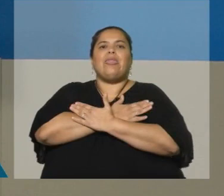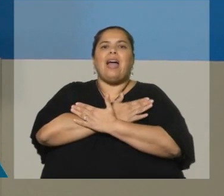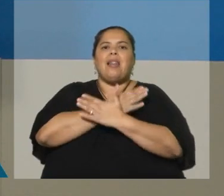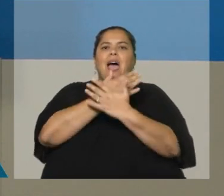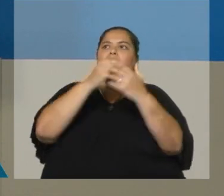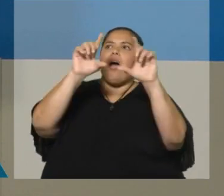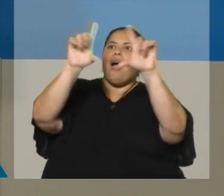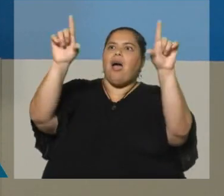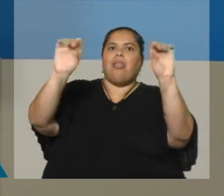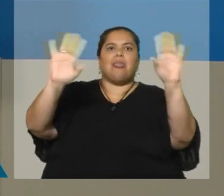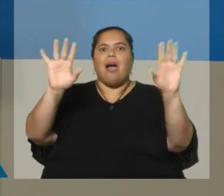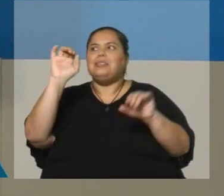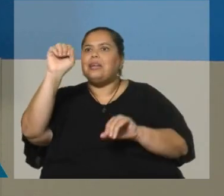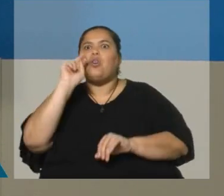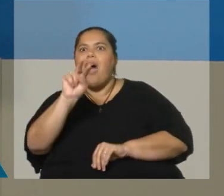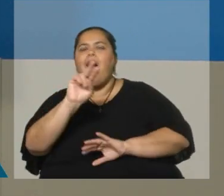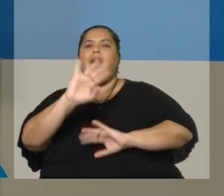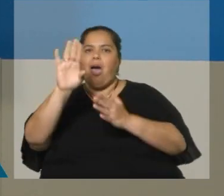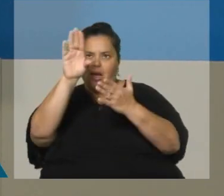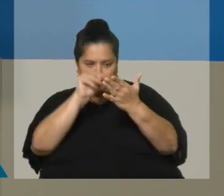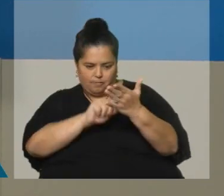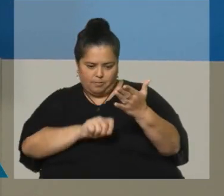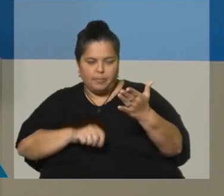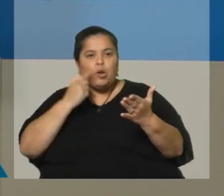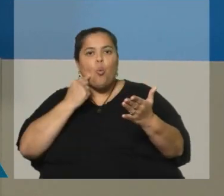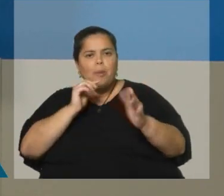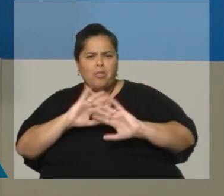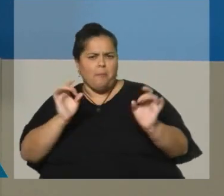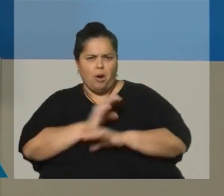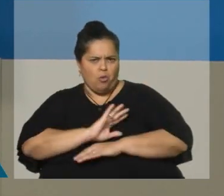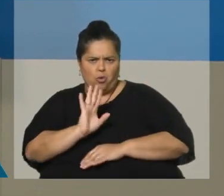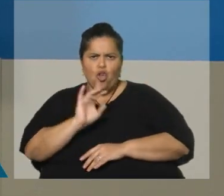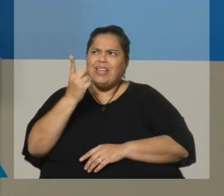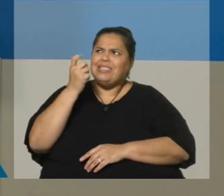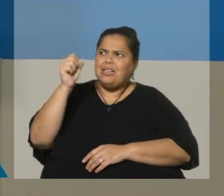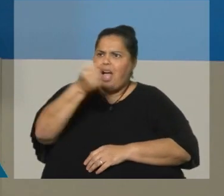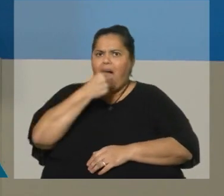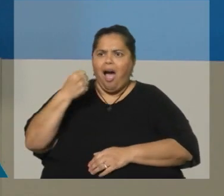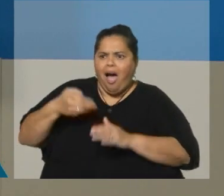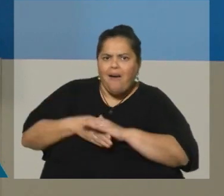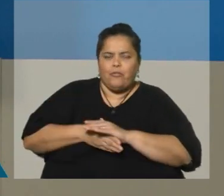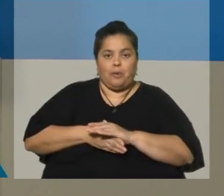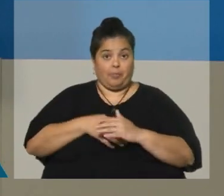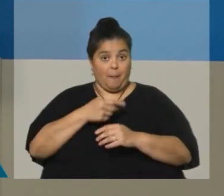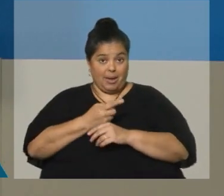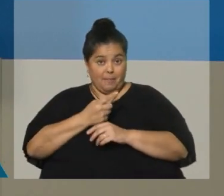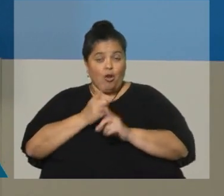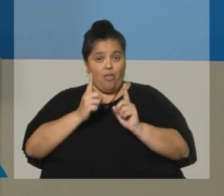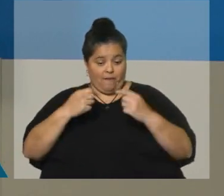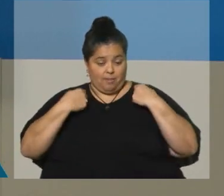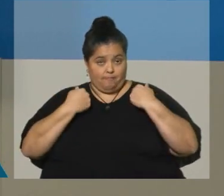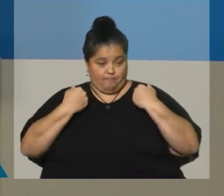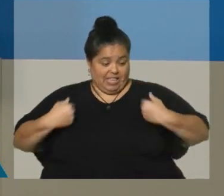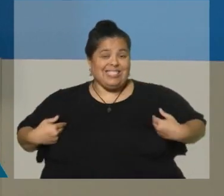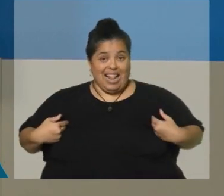ese hogar quede censado. De todas formas, en la fase presencial, lo que recomendamos es, primero, identificar a los censistas, que van a ir con un chaleco azul, con